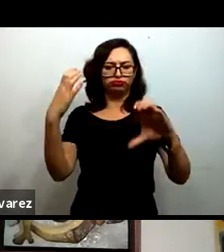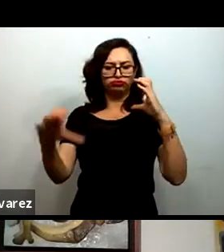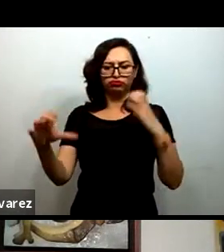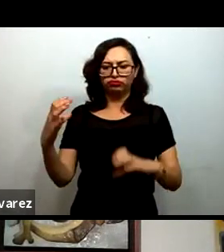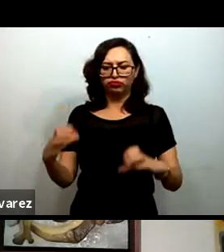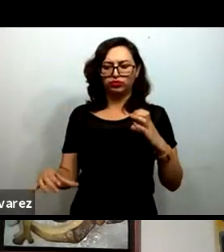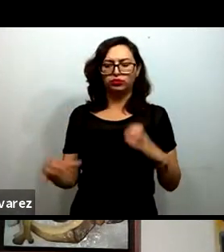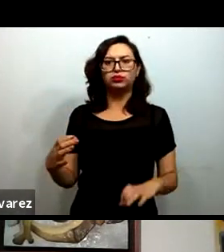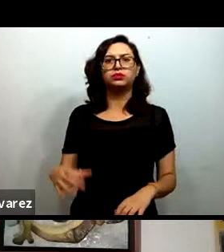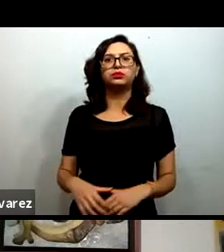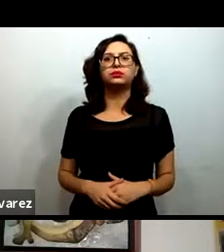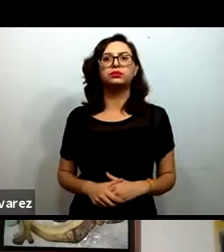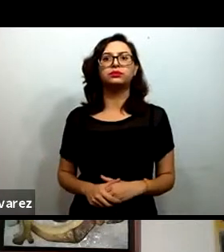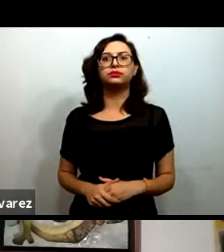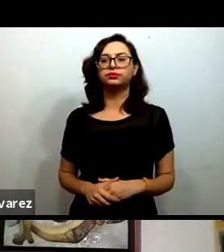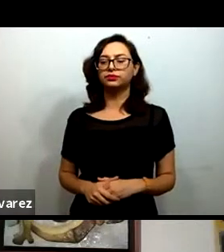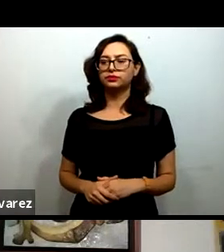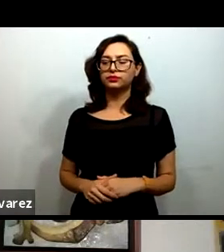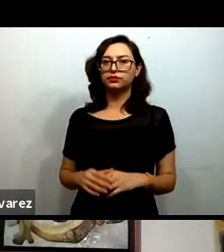seleccionar.